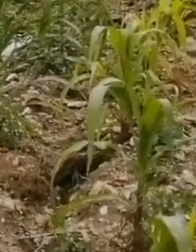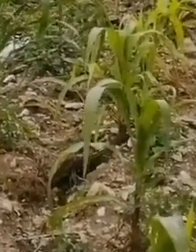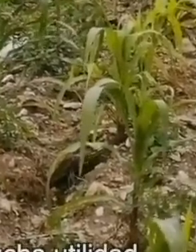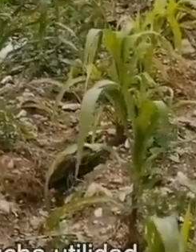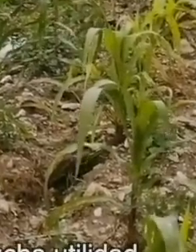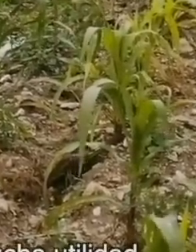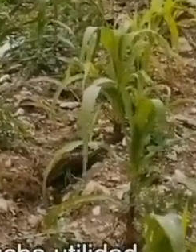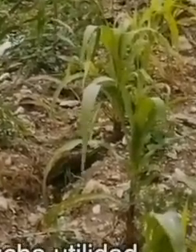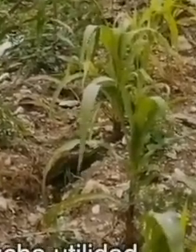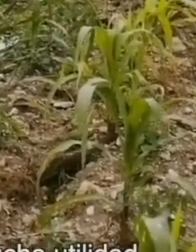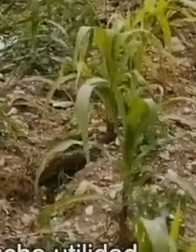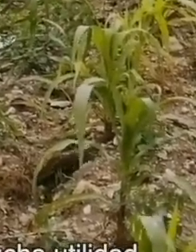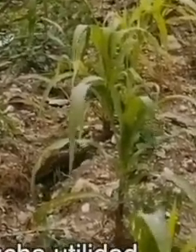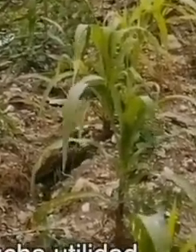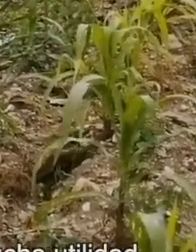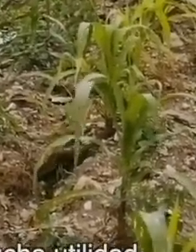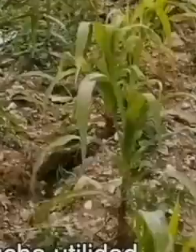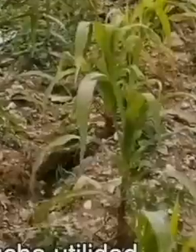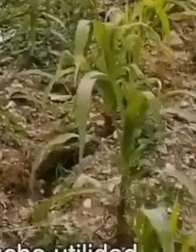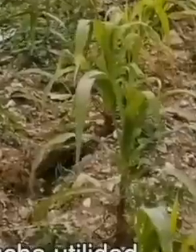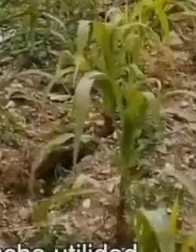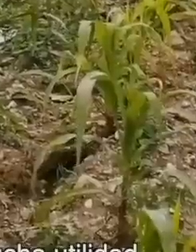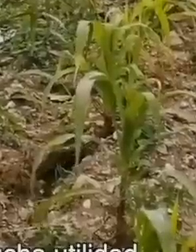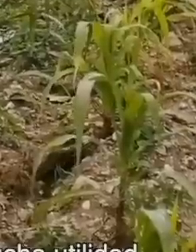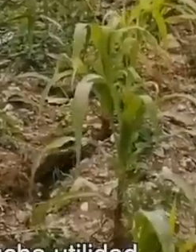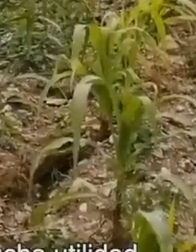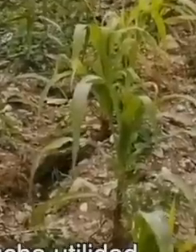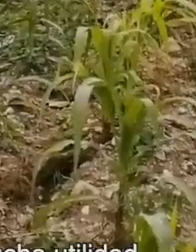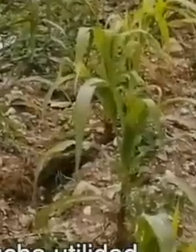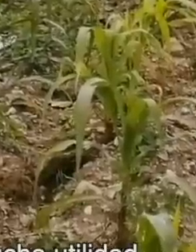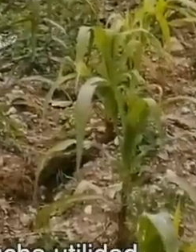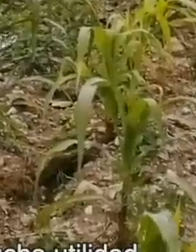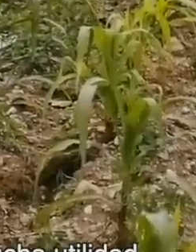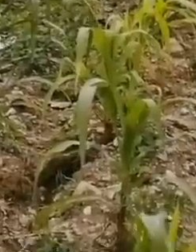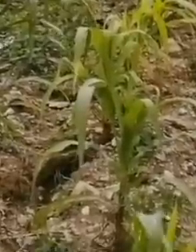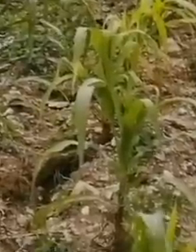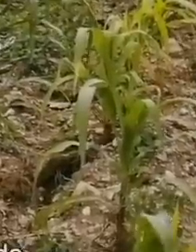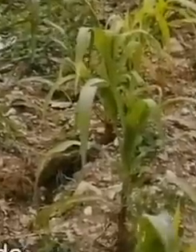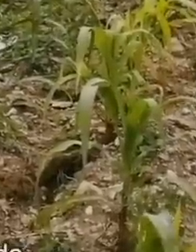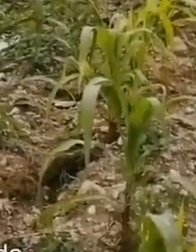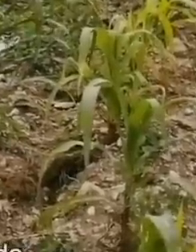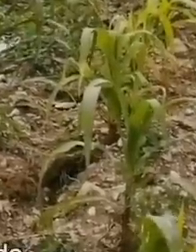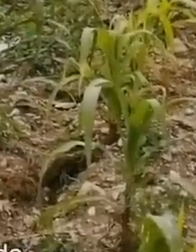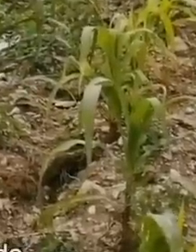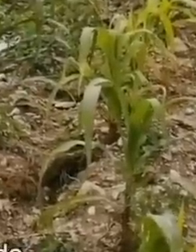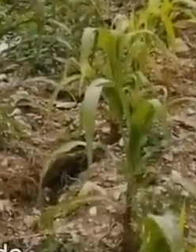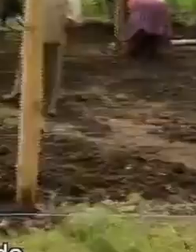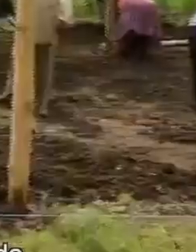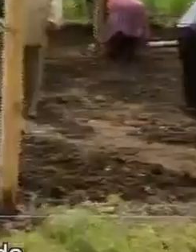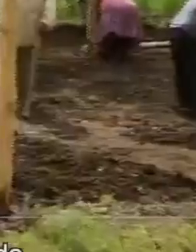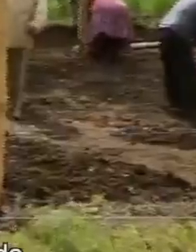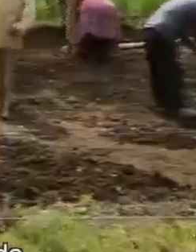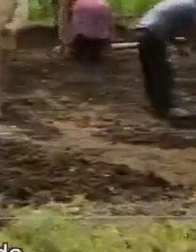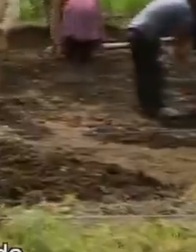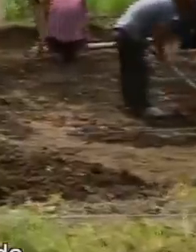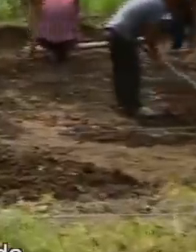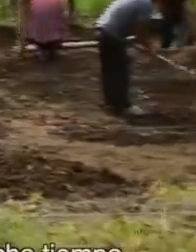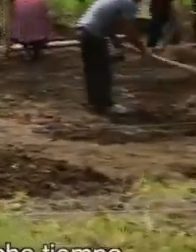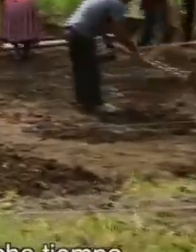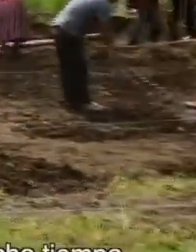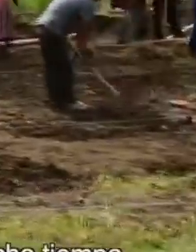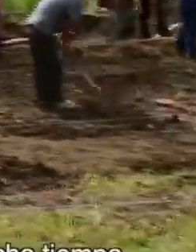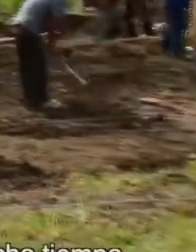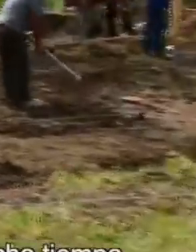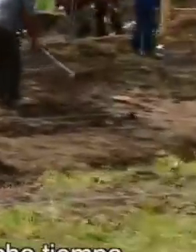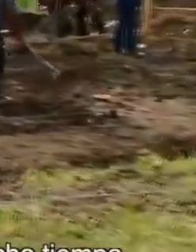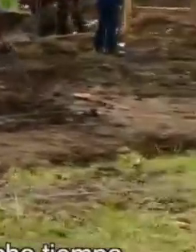programa he podido llevar algunos ingresos más que no son de mucha utilidad. Pero sobre todo porque también nos ha ayudado a